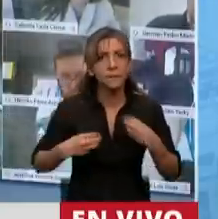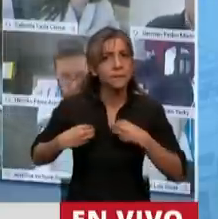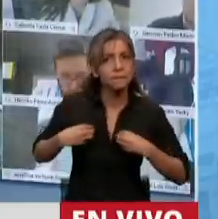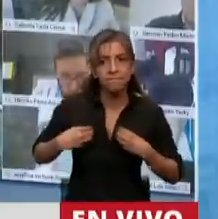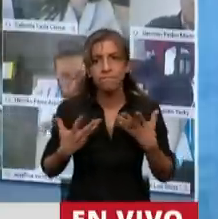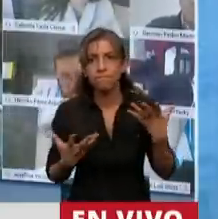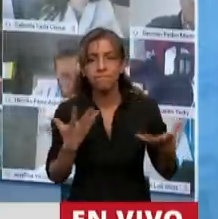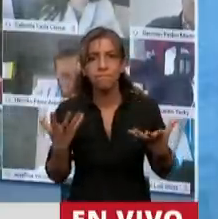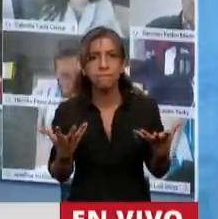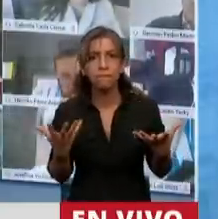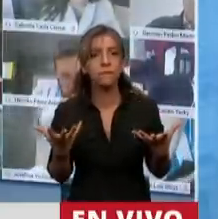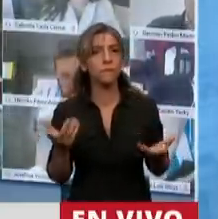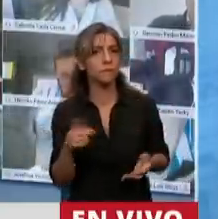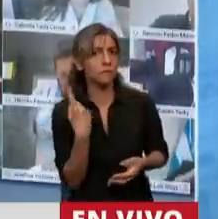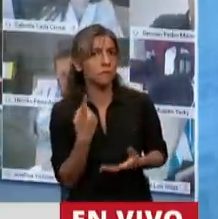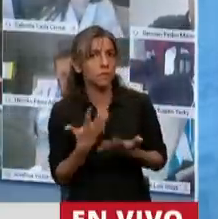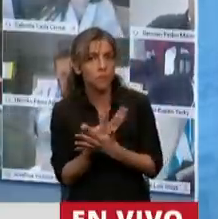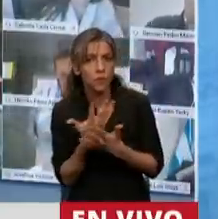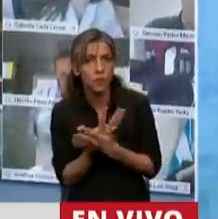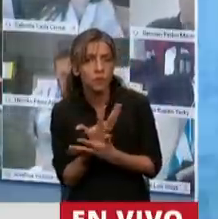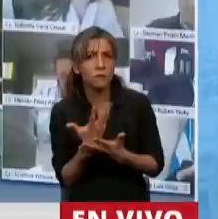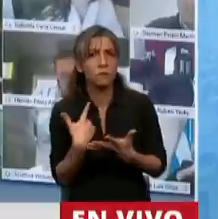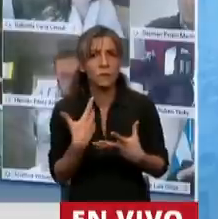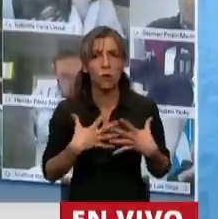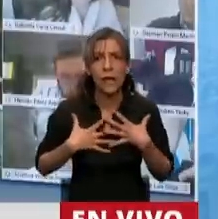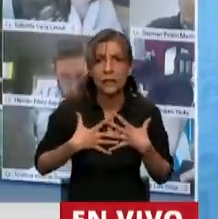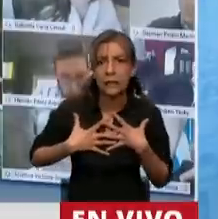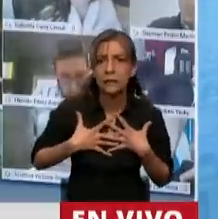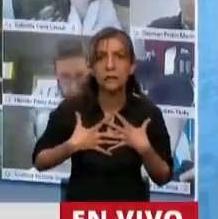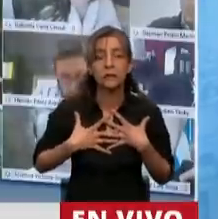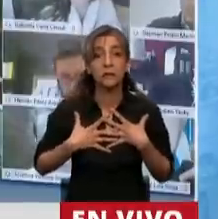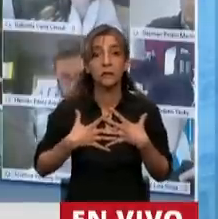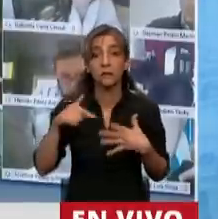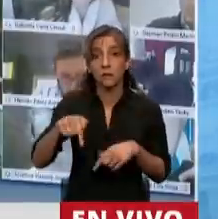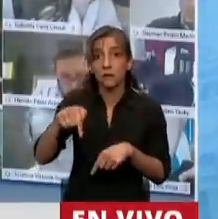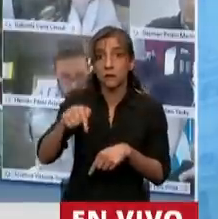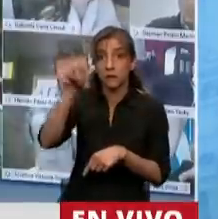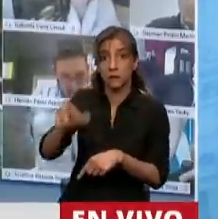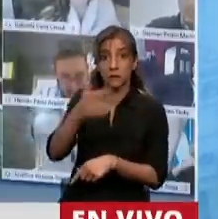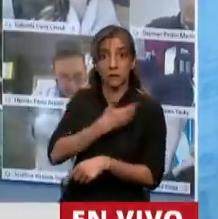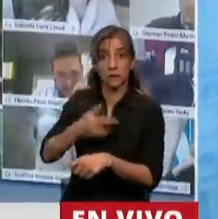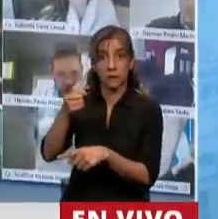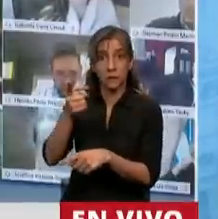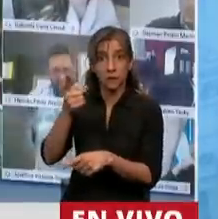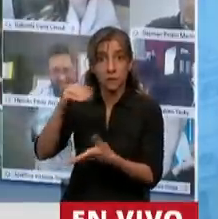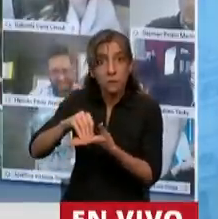sufrimos. Y usted le está agregando incertidumbre institucional.